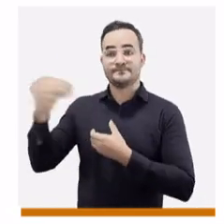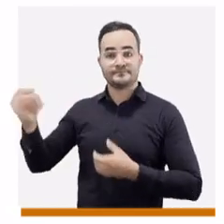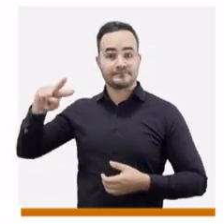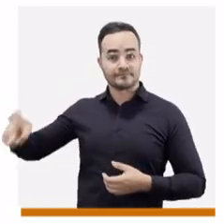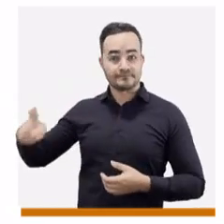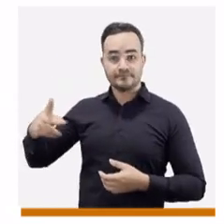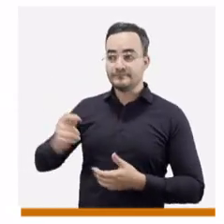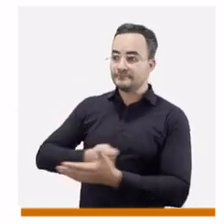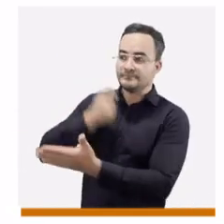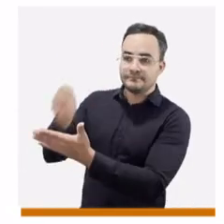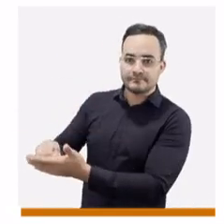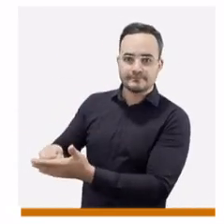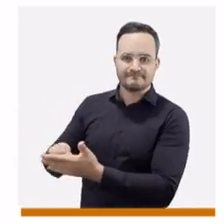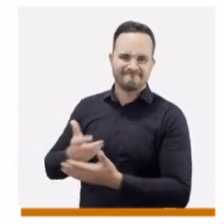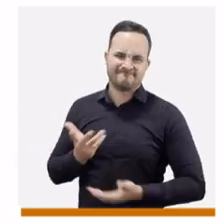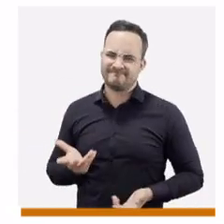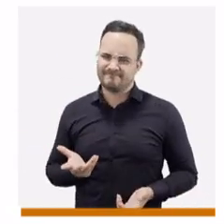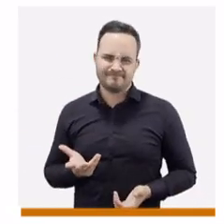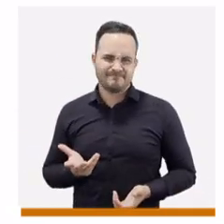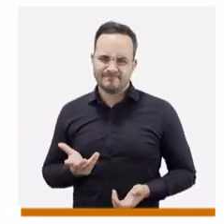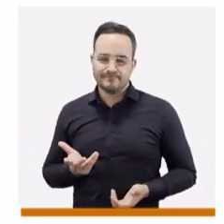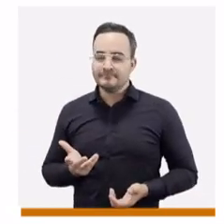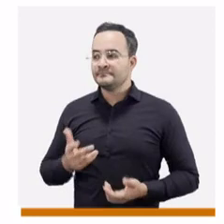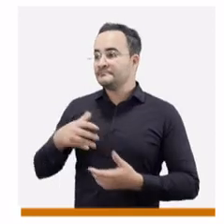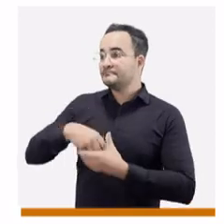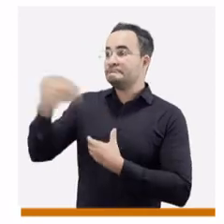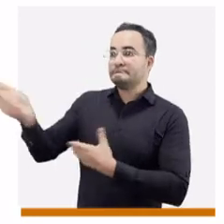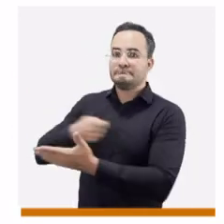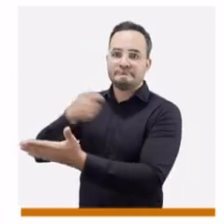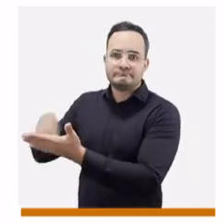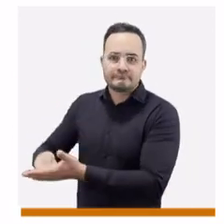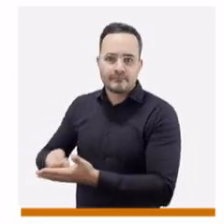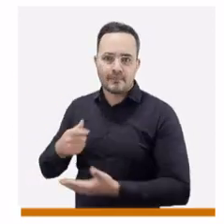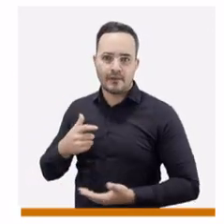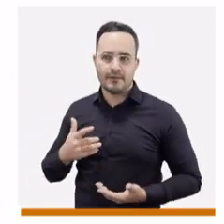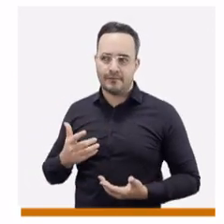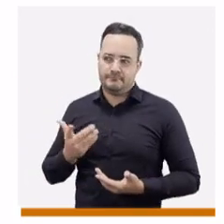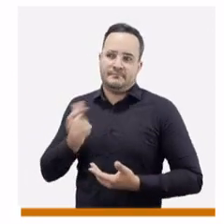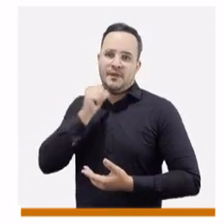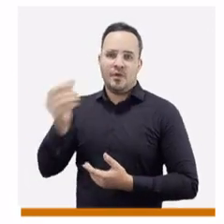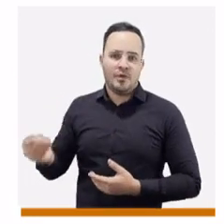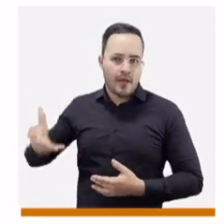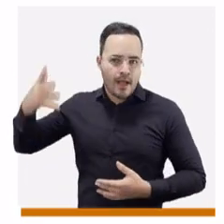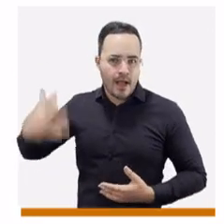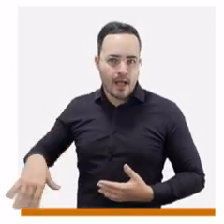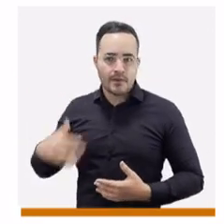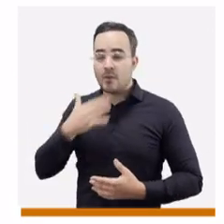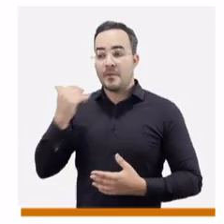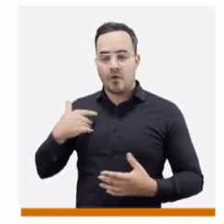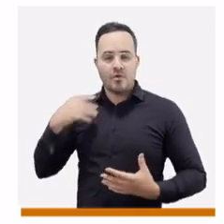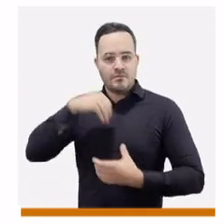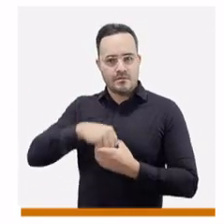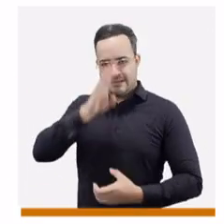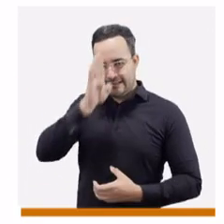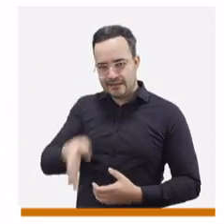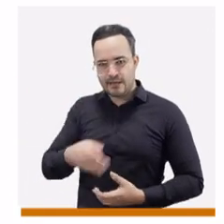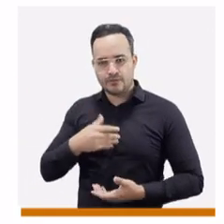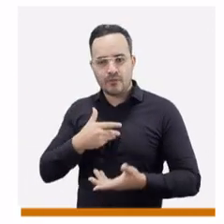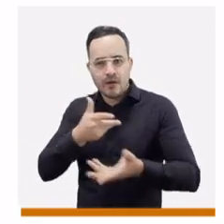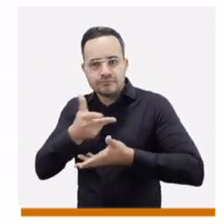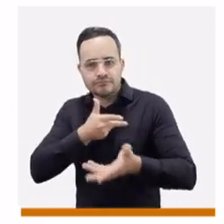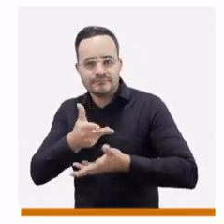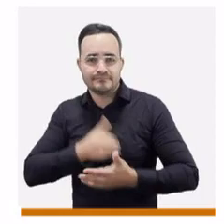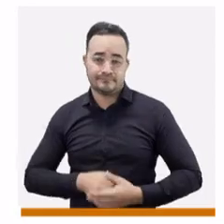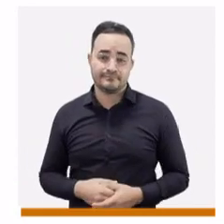sin tener que llevarlos a clínicas veterinarias aunque sean del operador externas pero que tienen un costo mucho más alto. Por eso